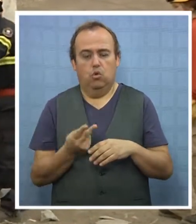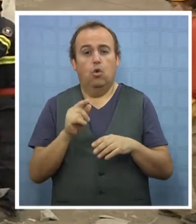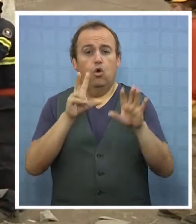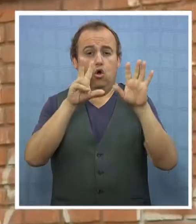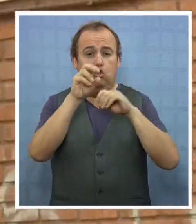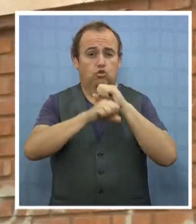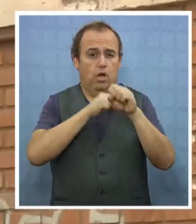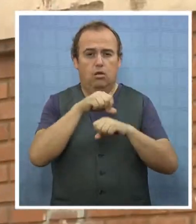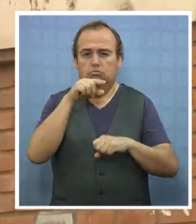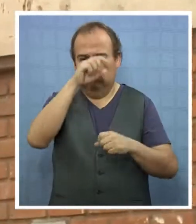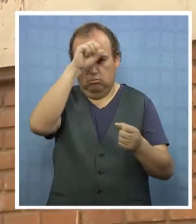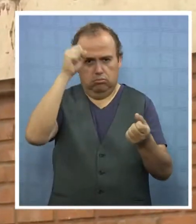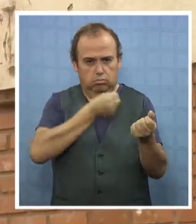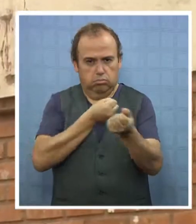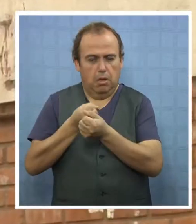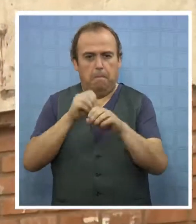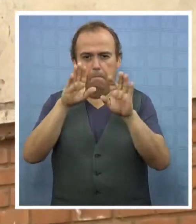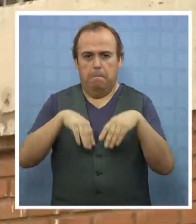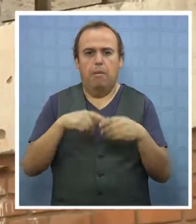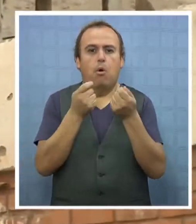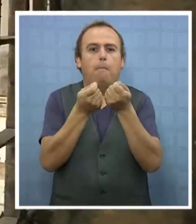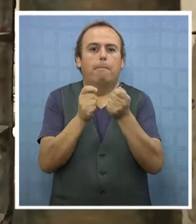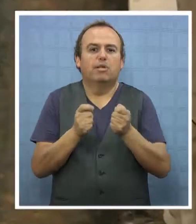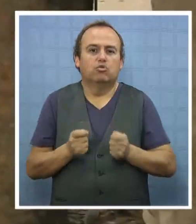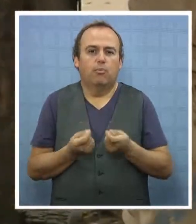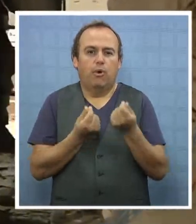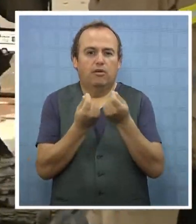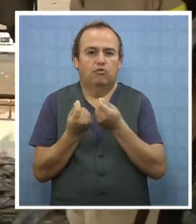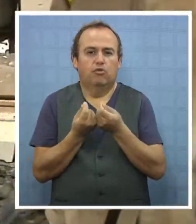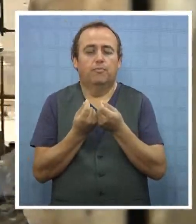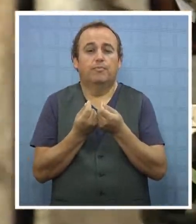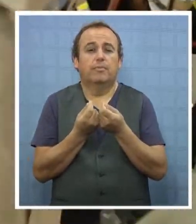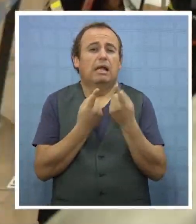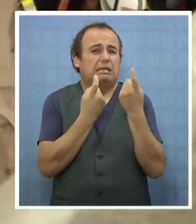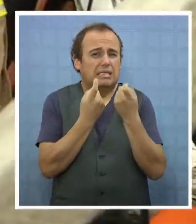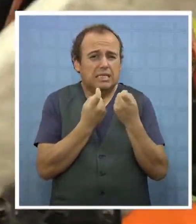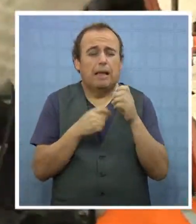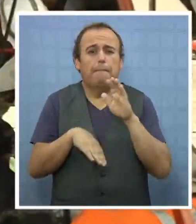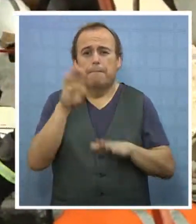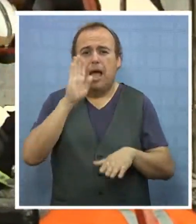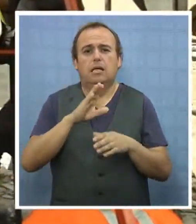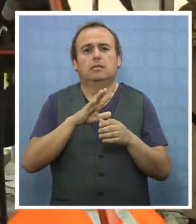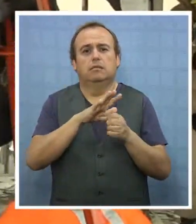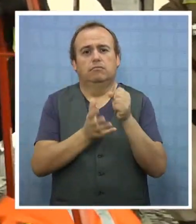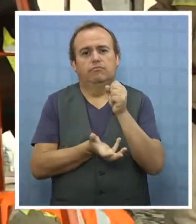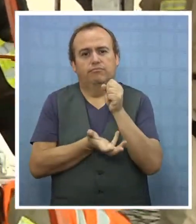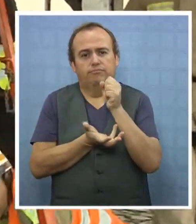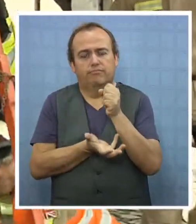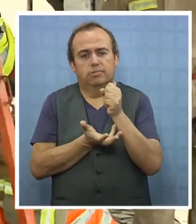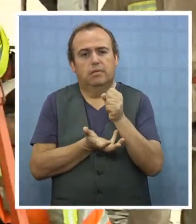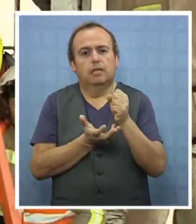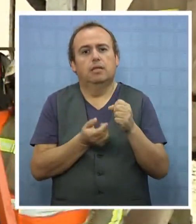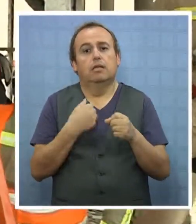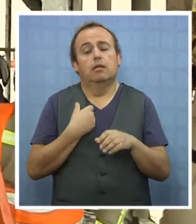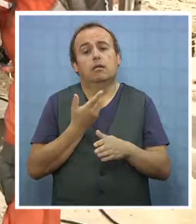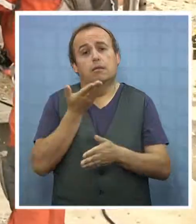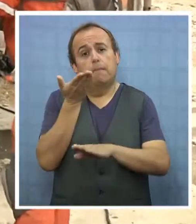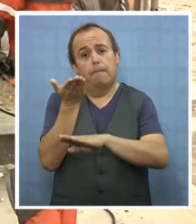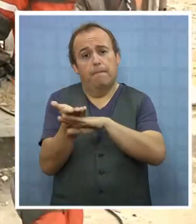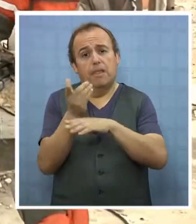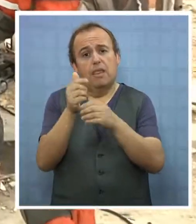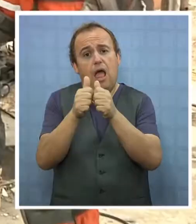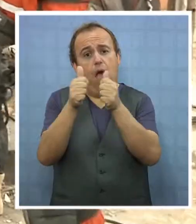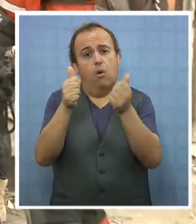que Bomberos trabaja con el mismo presupuesto, pese a que son necesarios más recursos. Por lo tanto, se está tratando de proponerle a la